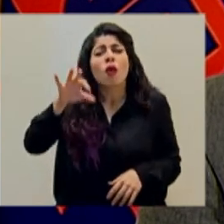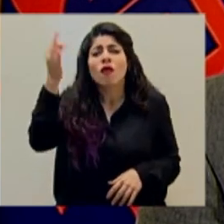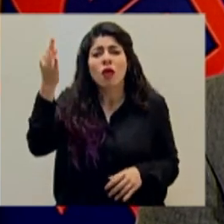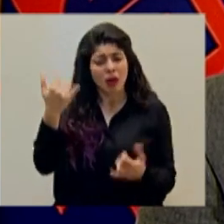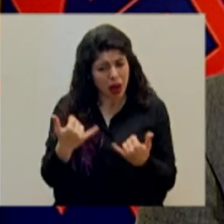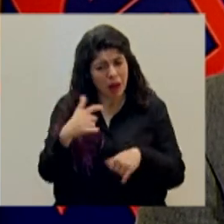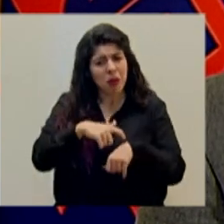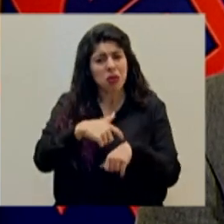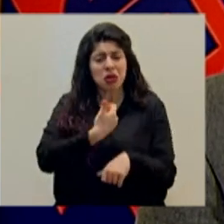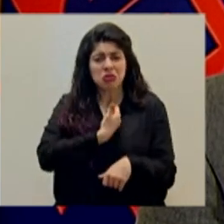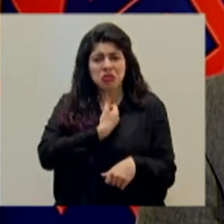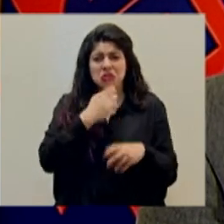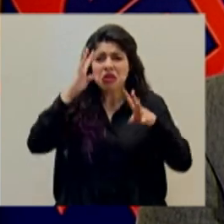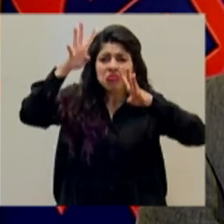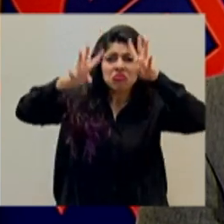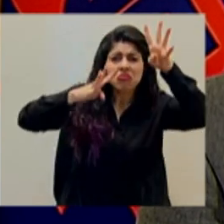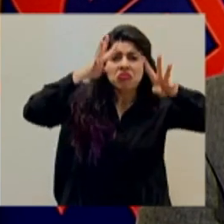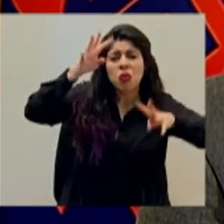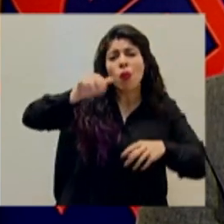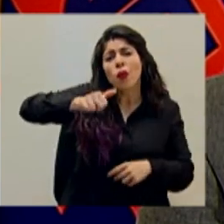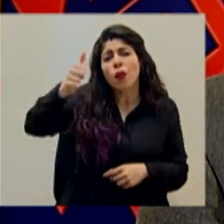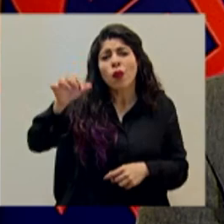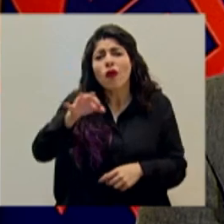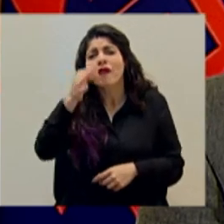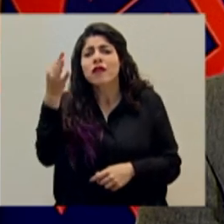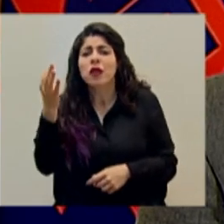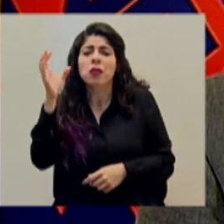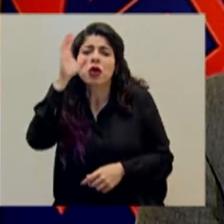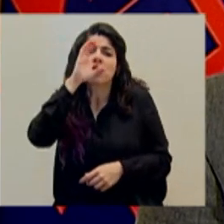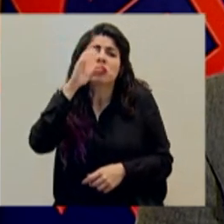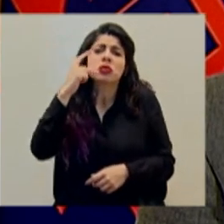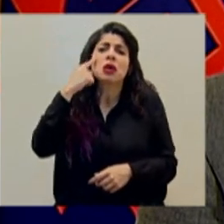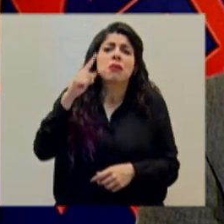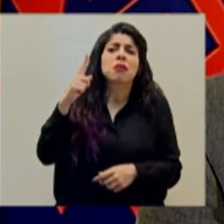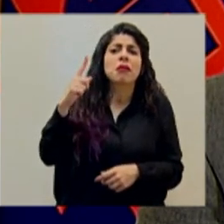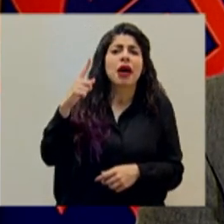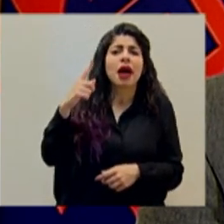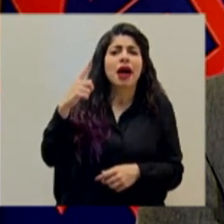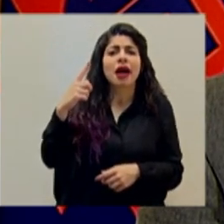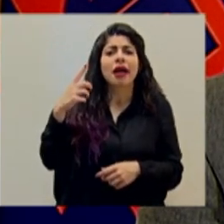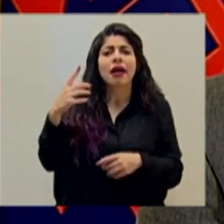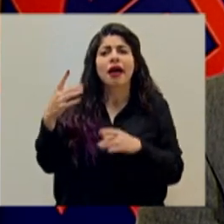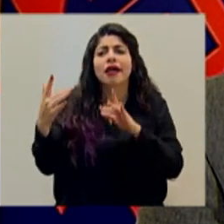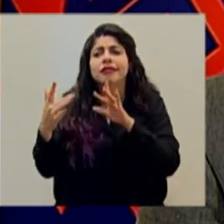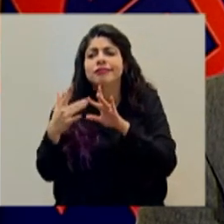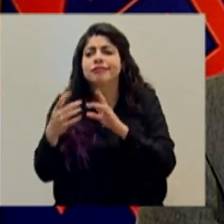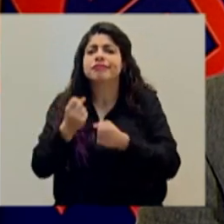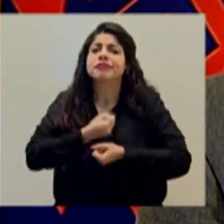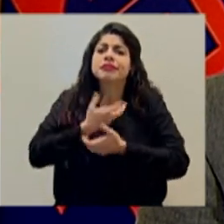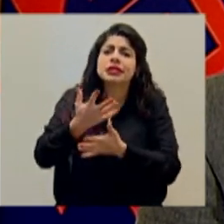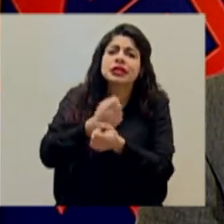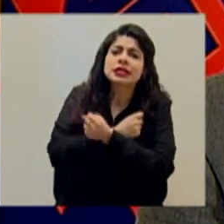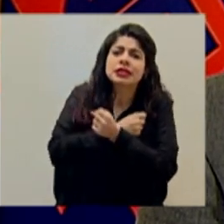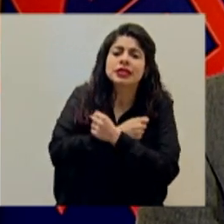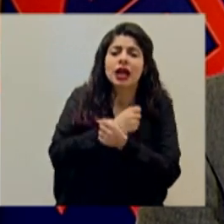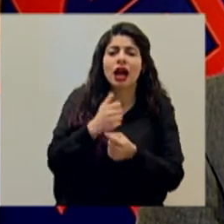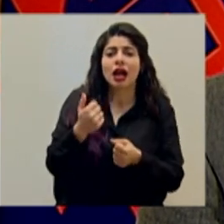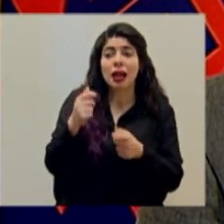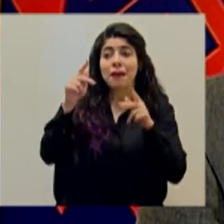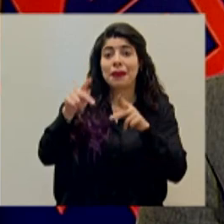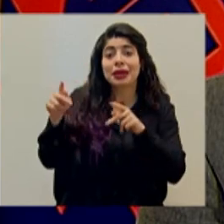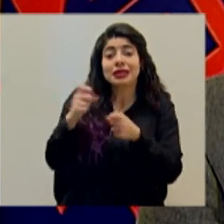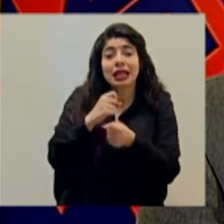momento de reinventarnos, es buscar formas diferentes para acercarse y expresar cariño a los que